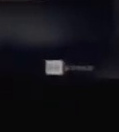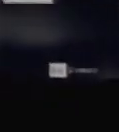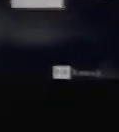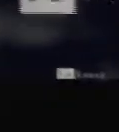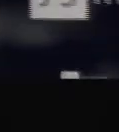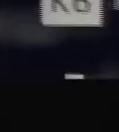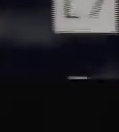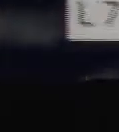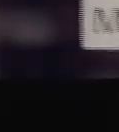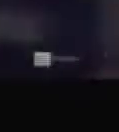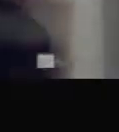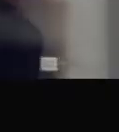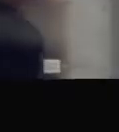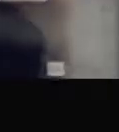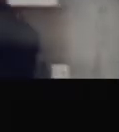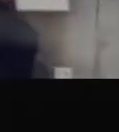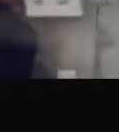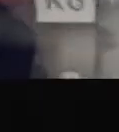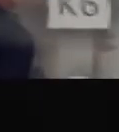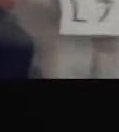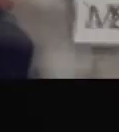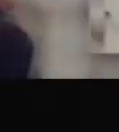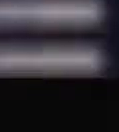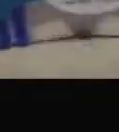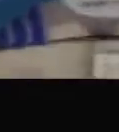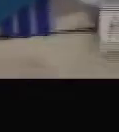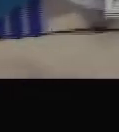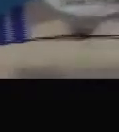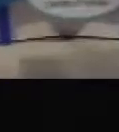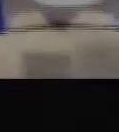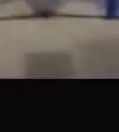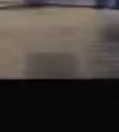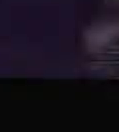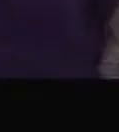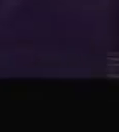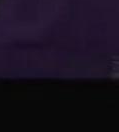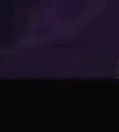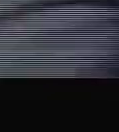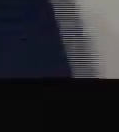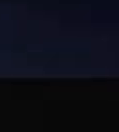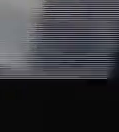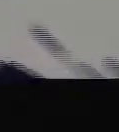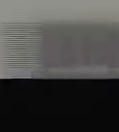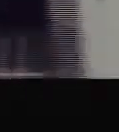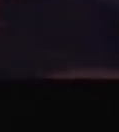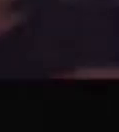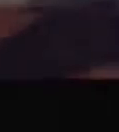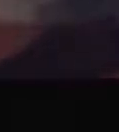Revista Especial Informativa de lunes a viernes de 5 a 6 de la tarde